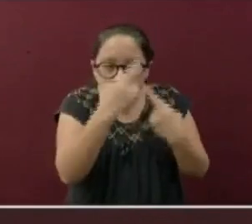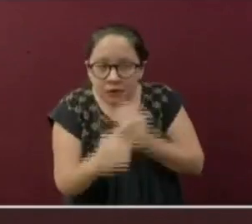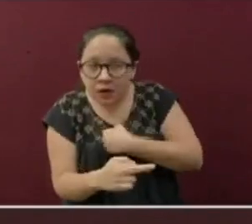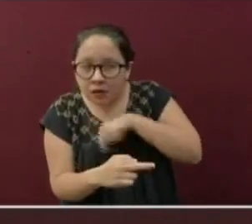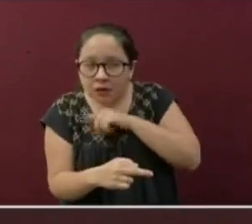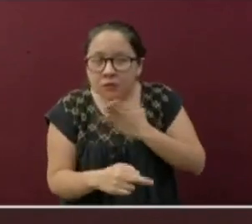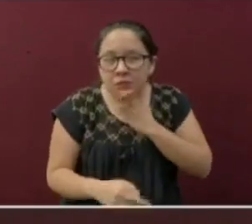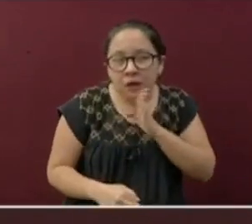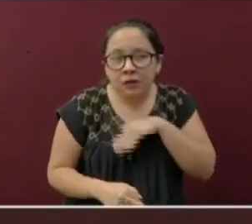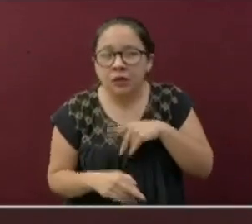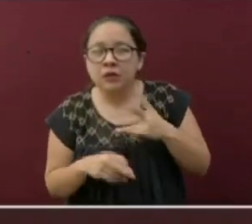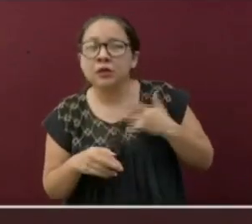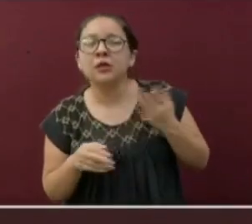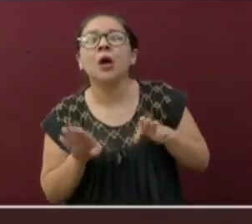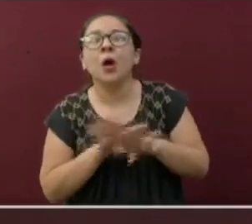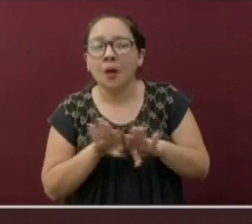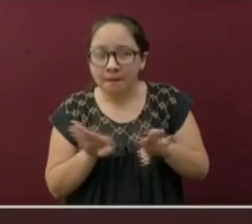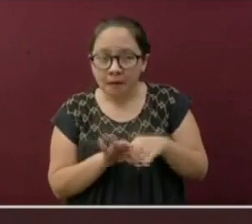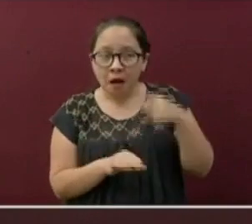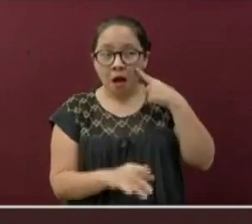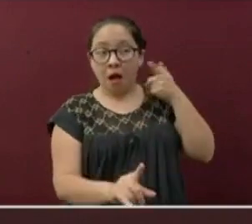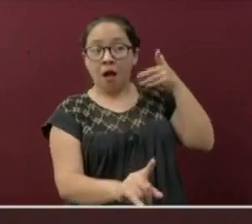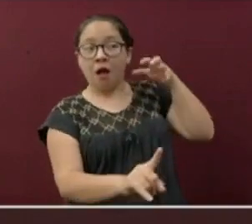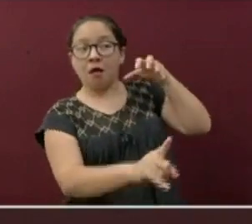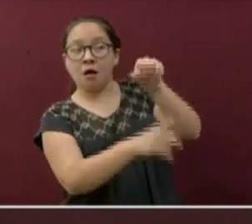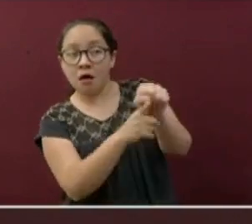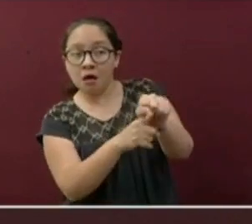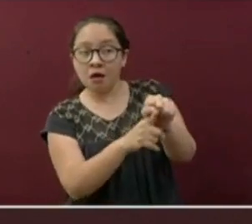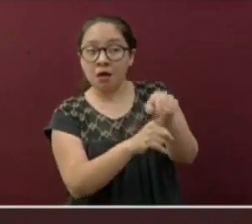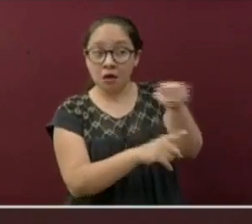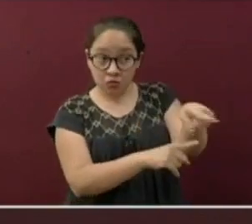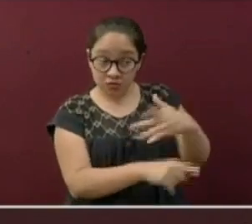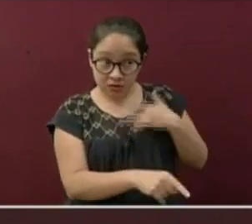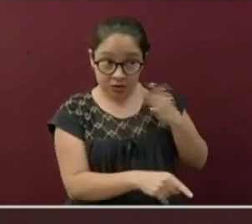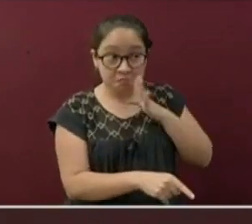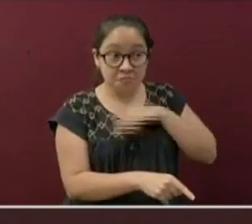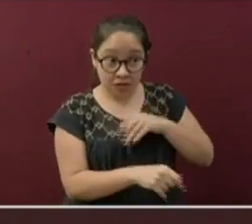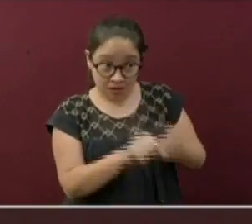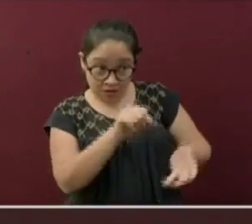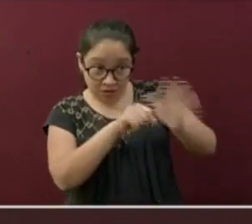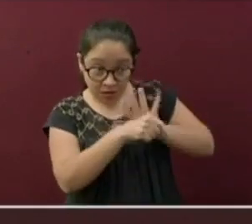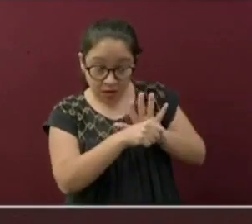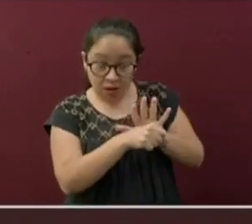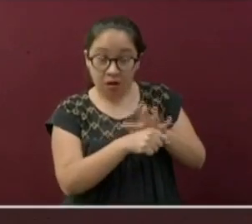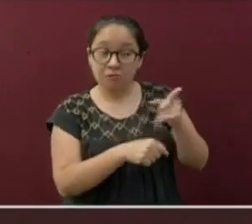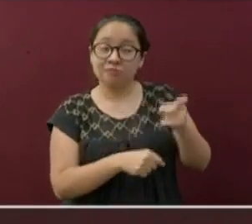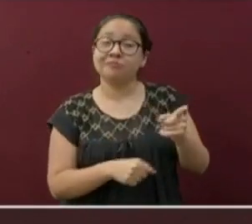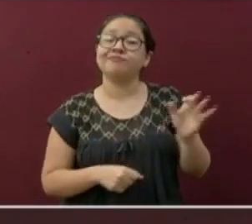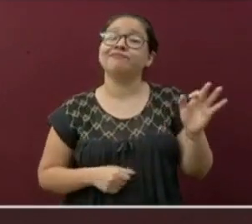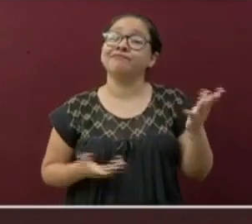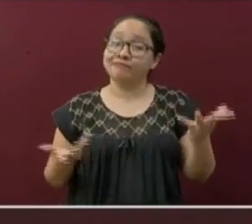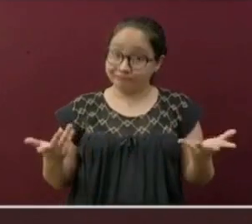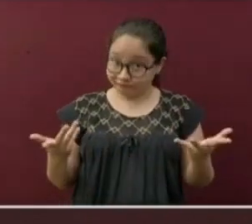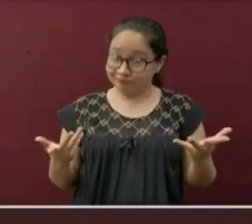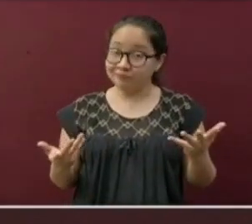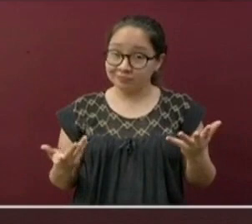salud para que puedan detectar a tiempo los síntomas relacionados al coronavirus.